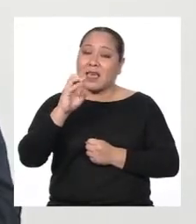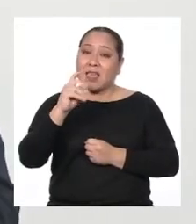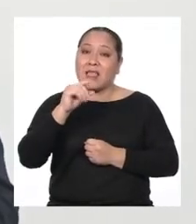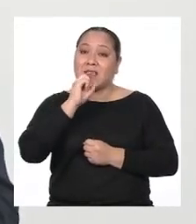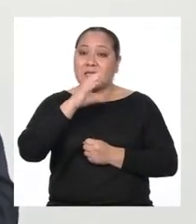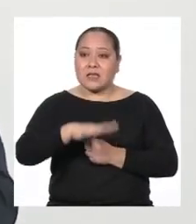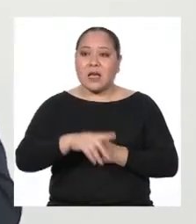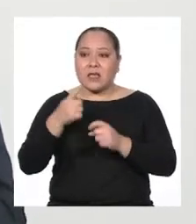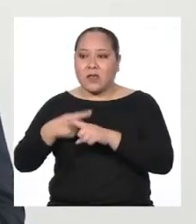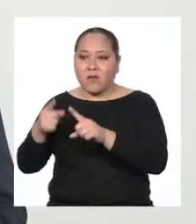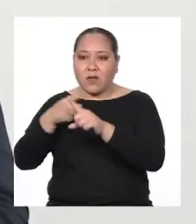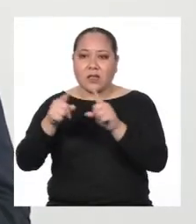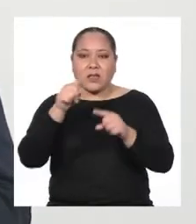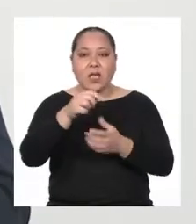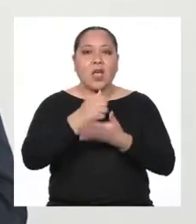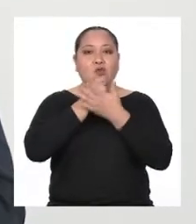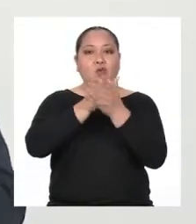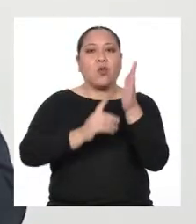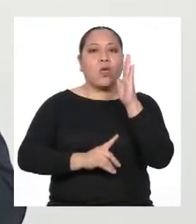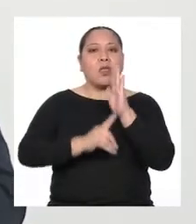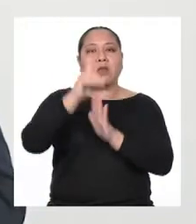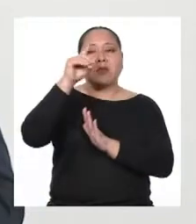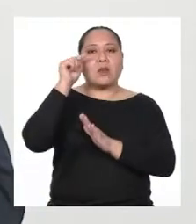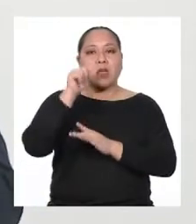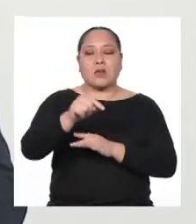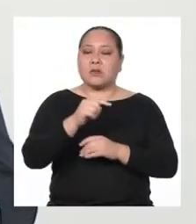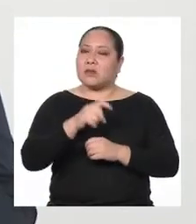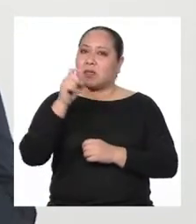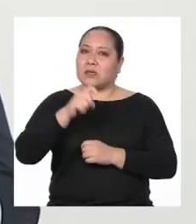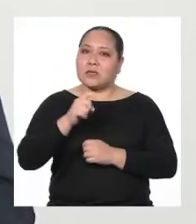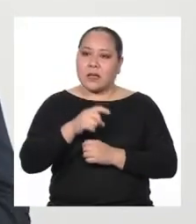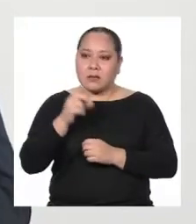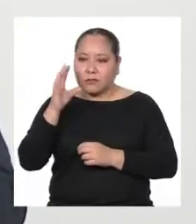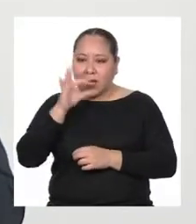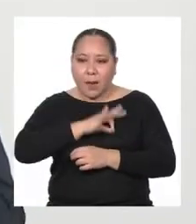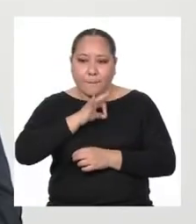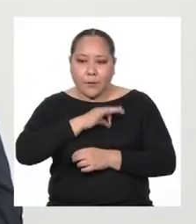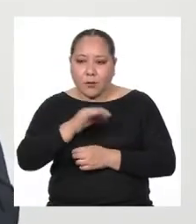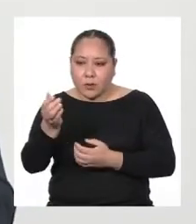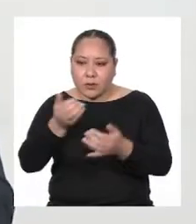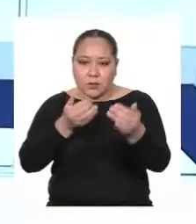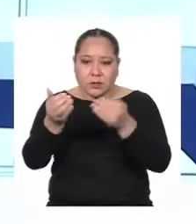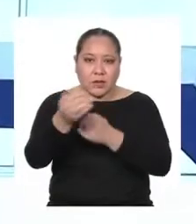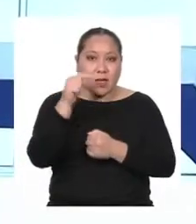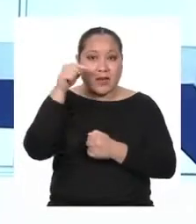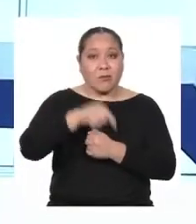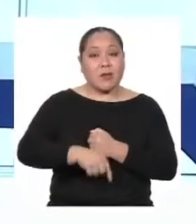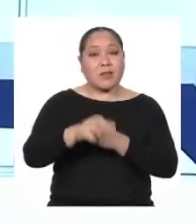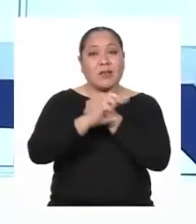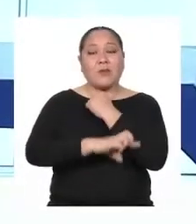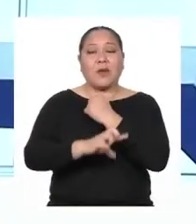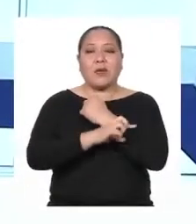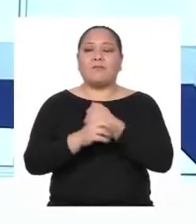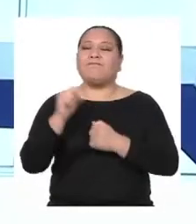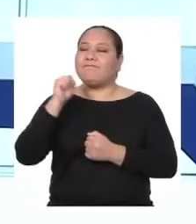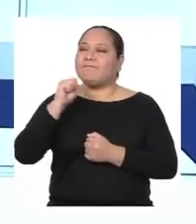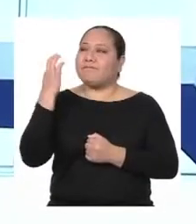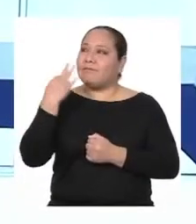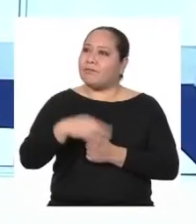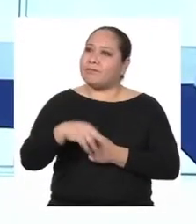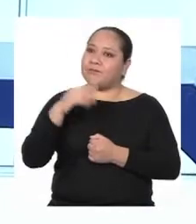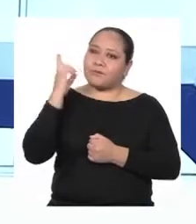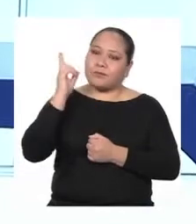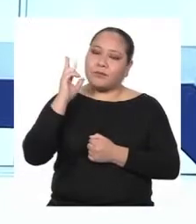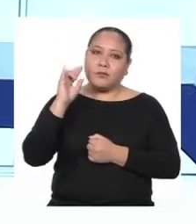de desarrollo Es decir, algo de lo que tenemos que sacar ventaja como país Es cierto profesora Rosa